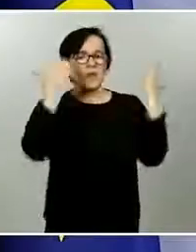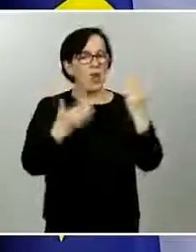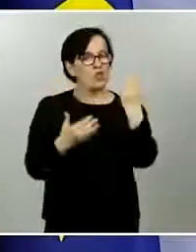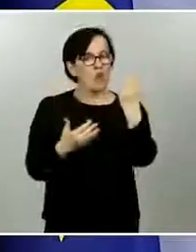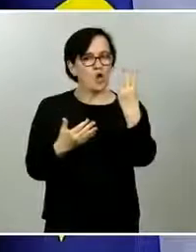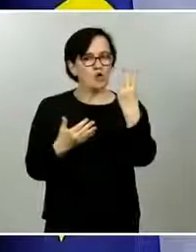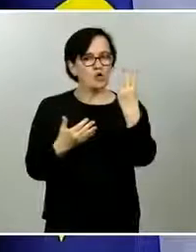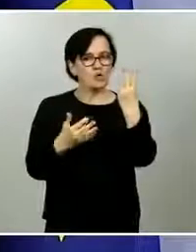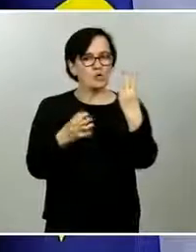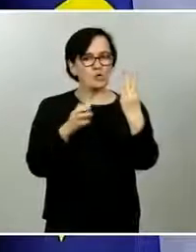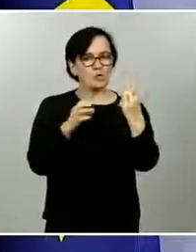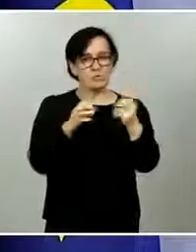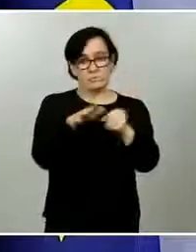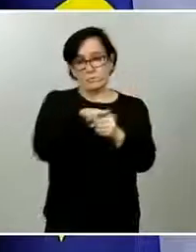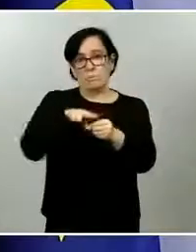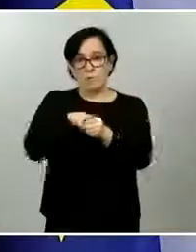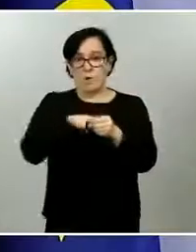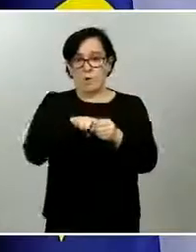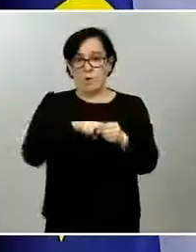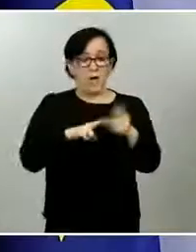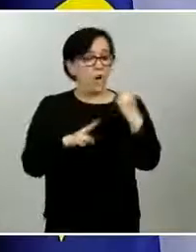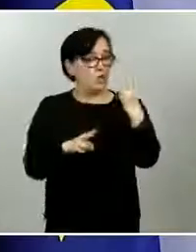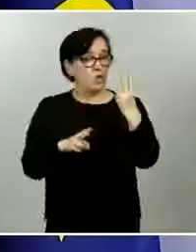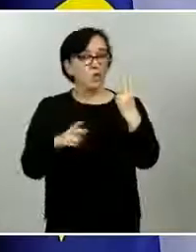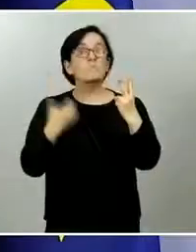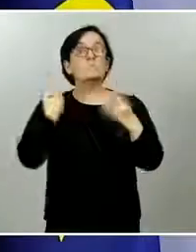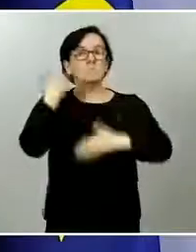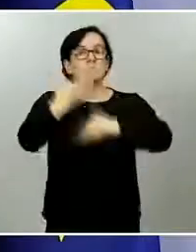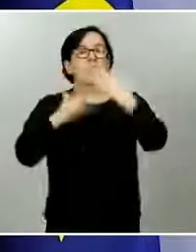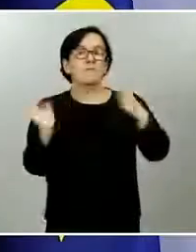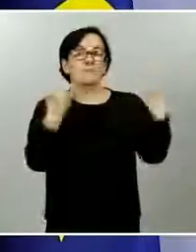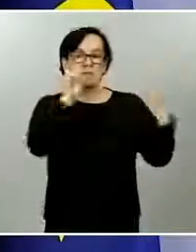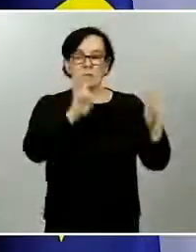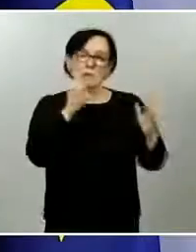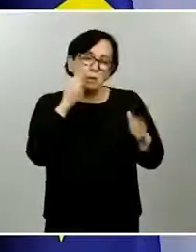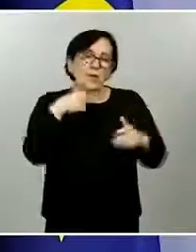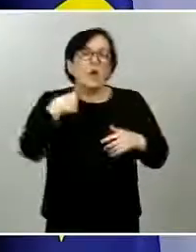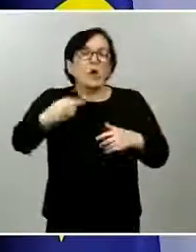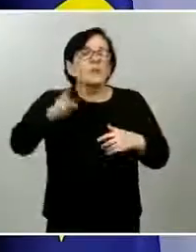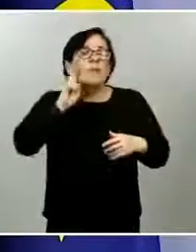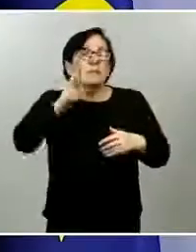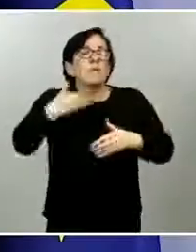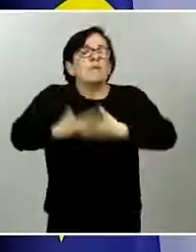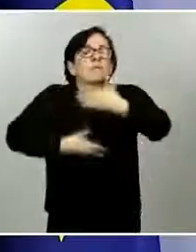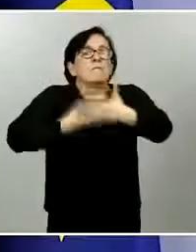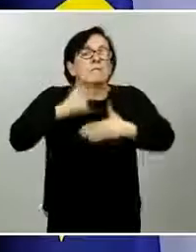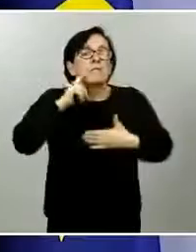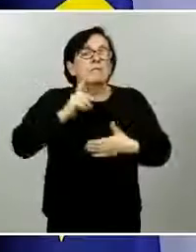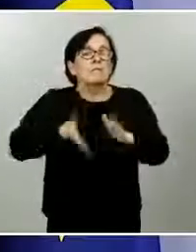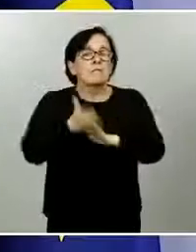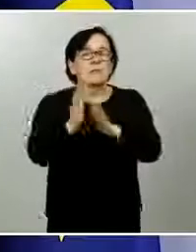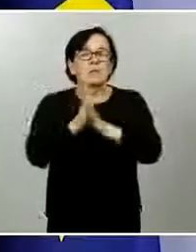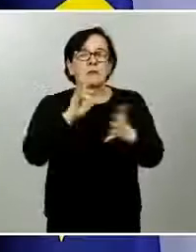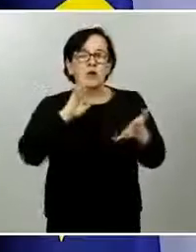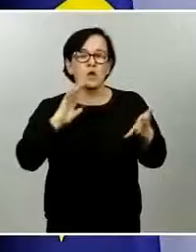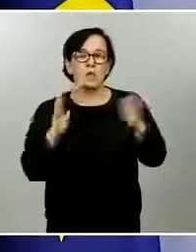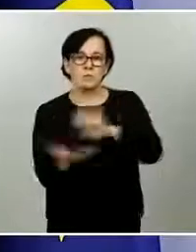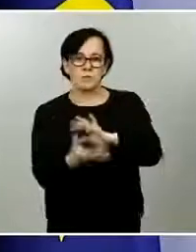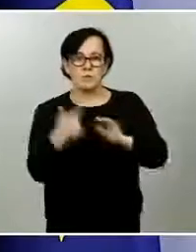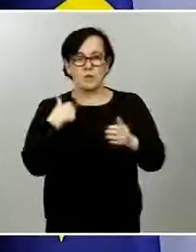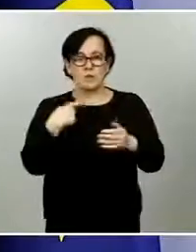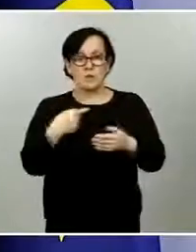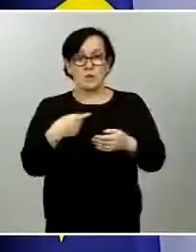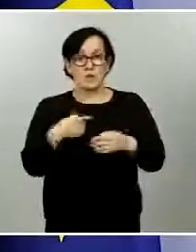y nosotros en la bilateral que tuvimos con Castilla-La Mancha evaluamos que podían progresar de fase dos provincias